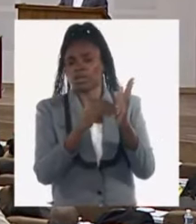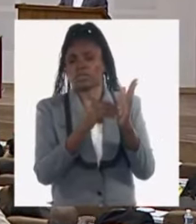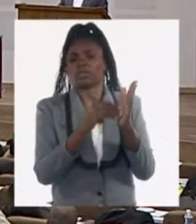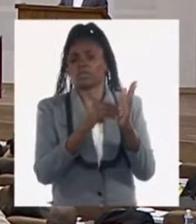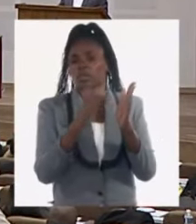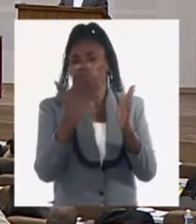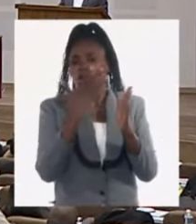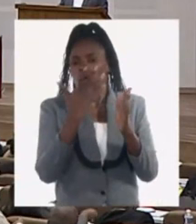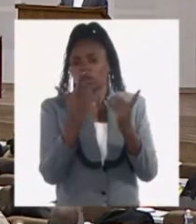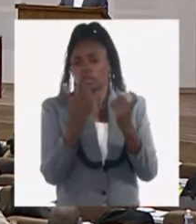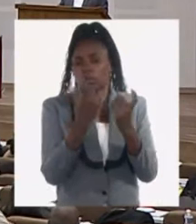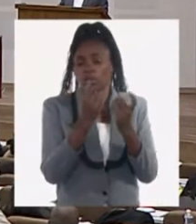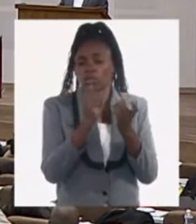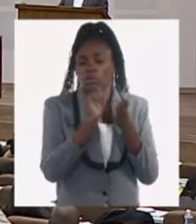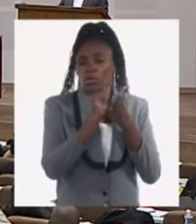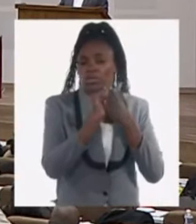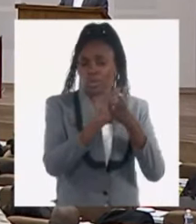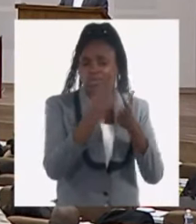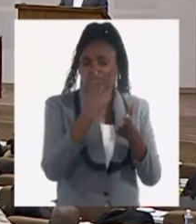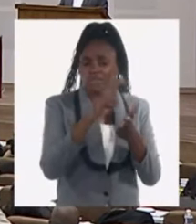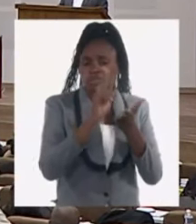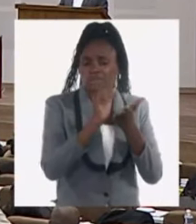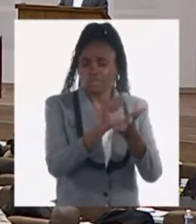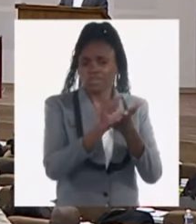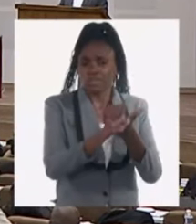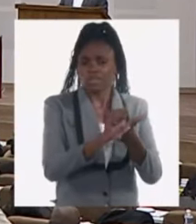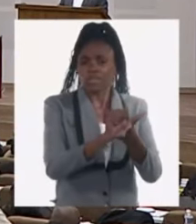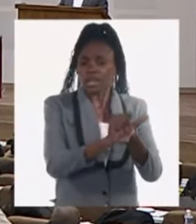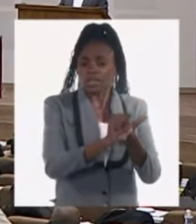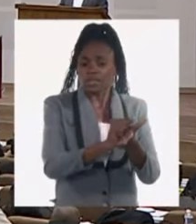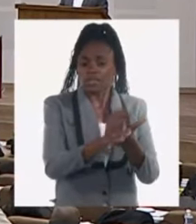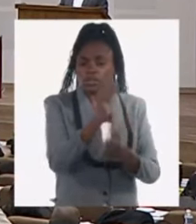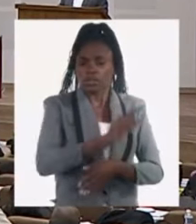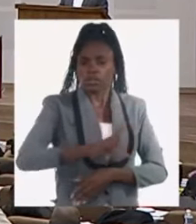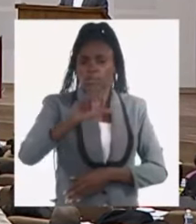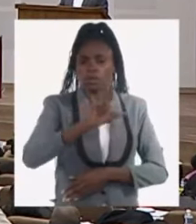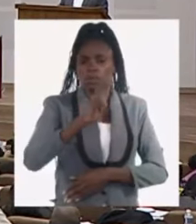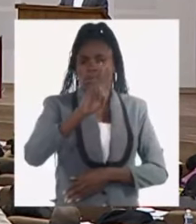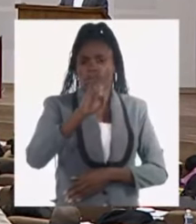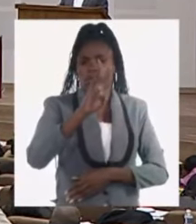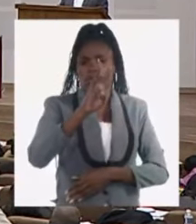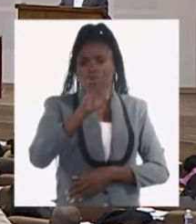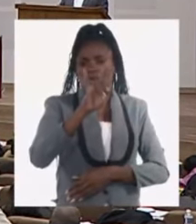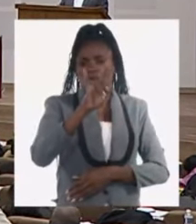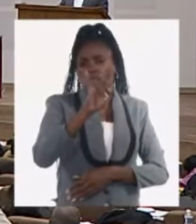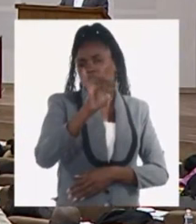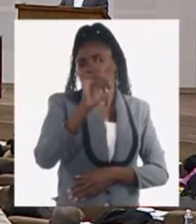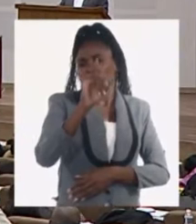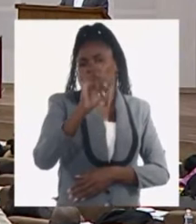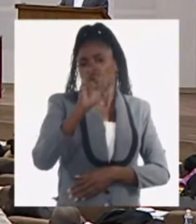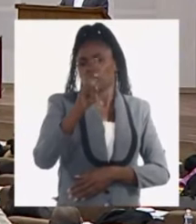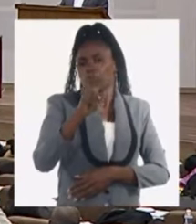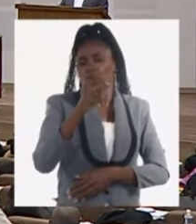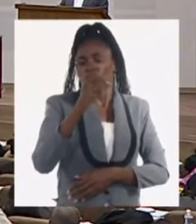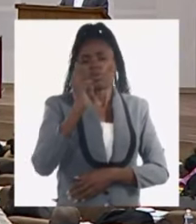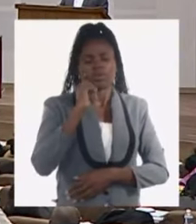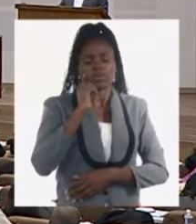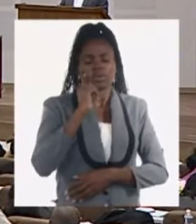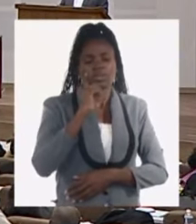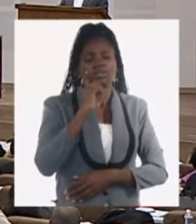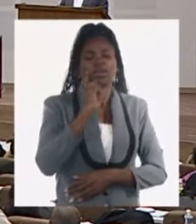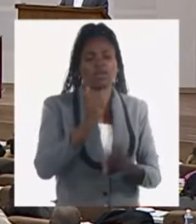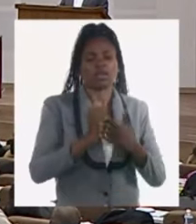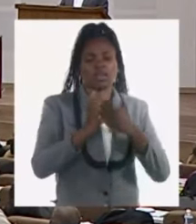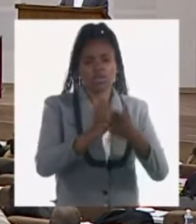beneficiarios de asistencia social y 29.771 pensionados de la seguridad social de la ayuda económica